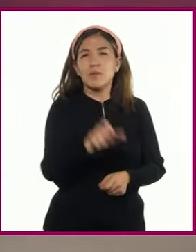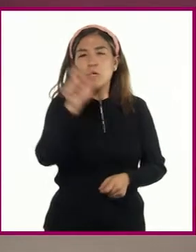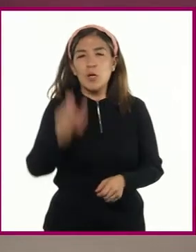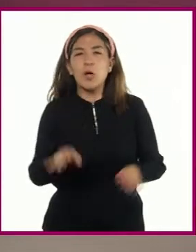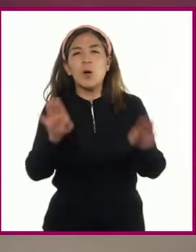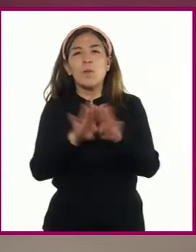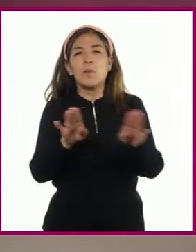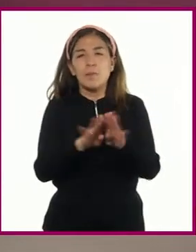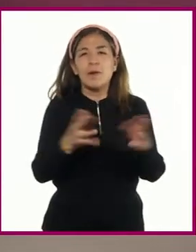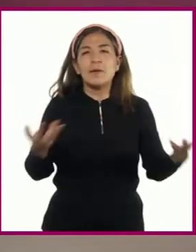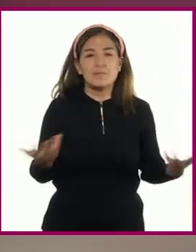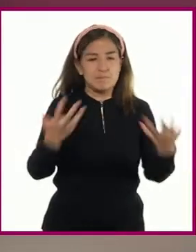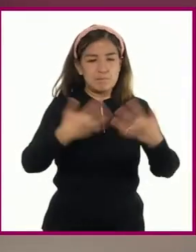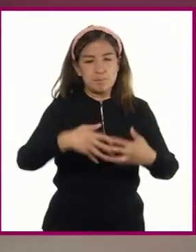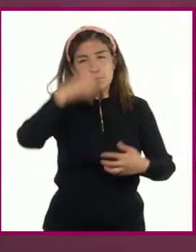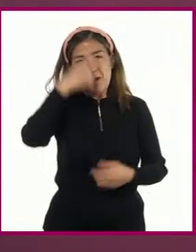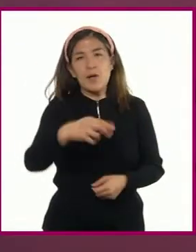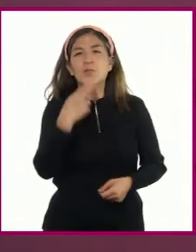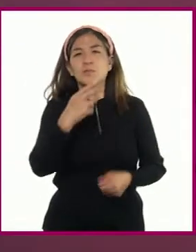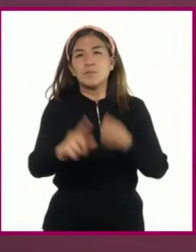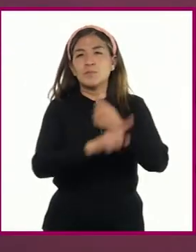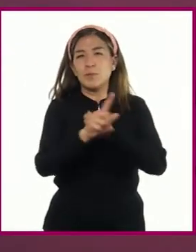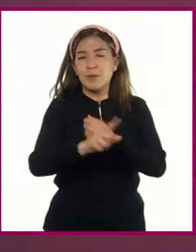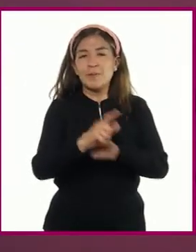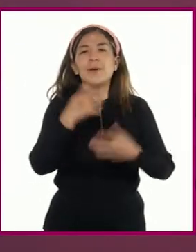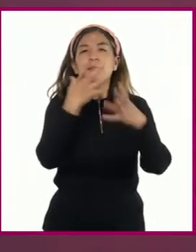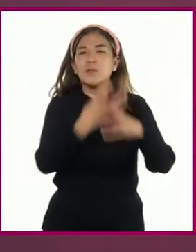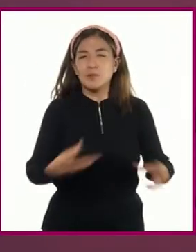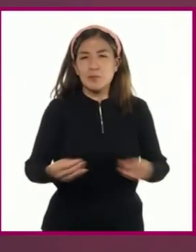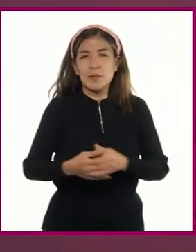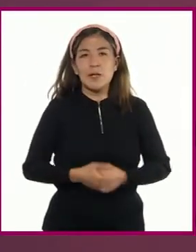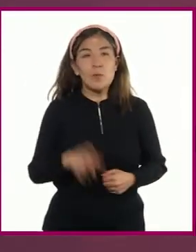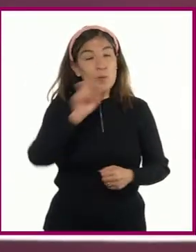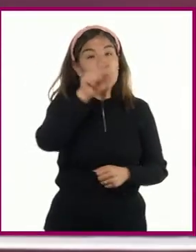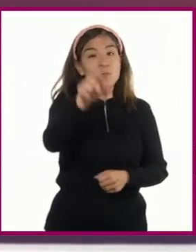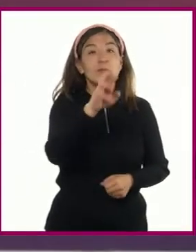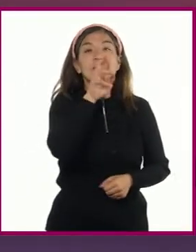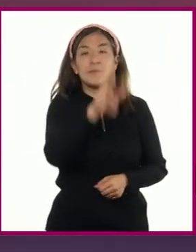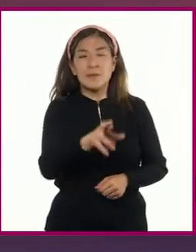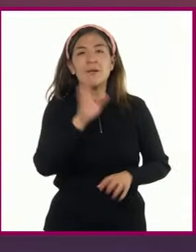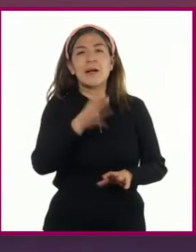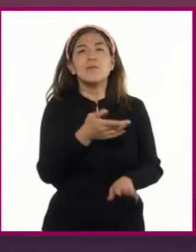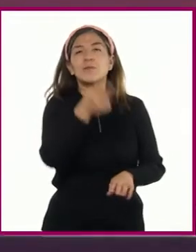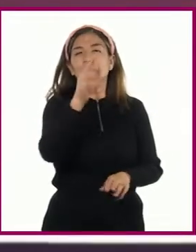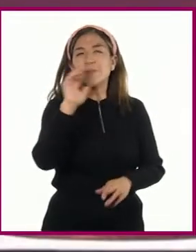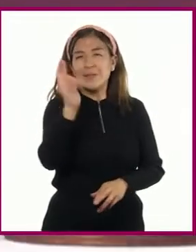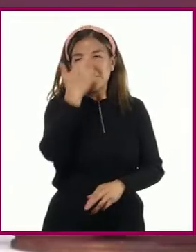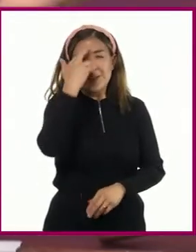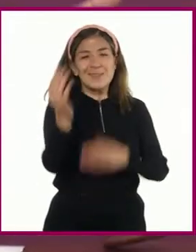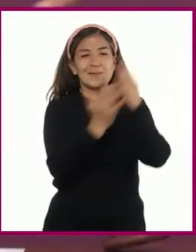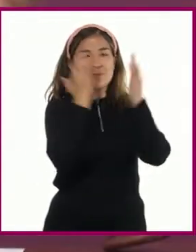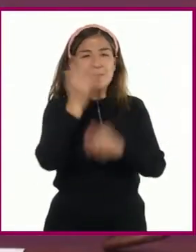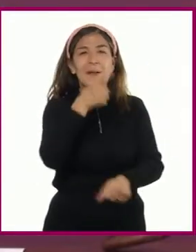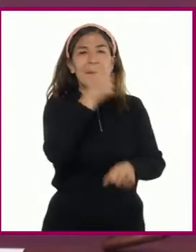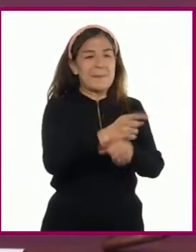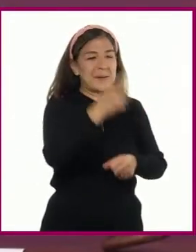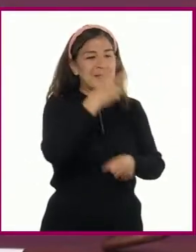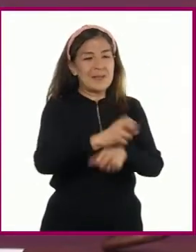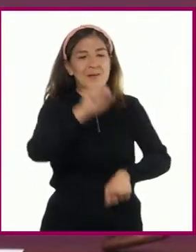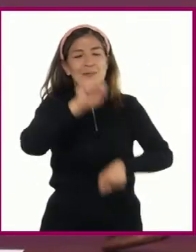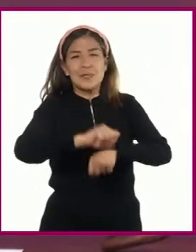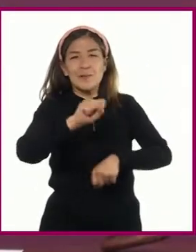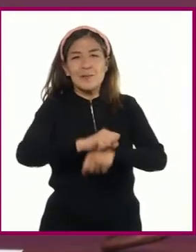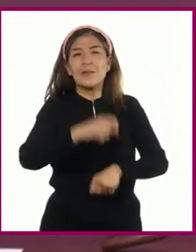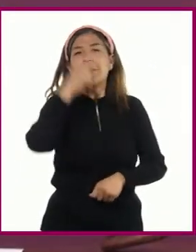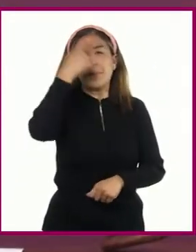vinculan con el manejo de conflictos. Al hacerlo, recuerden lo que estudiaron en grados anteriores acerca del conflicto y al